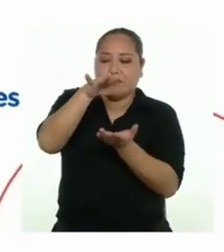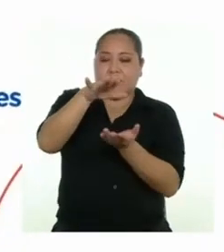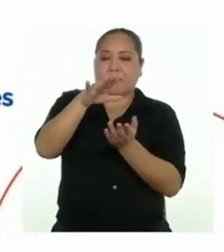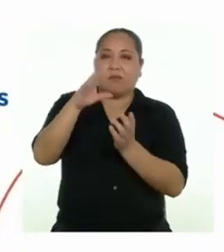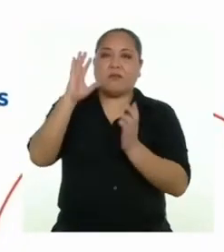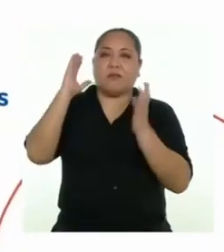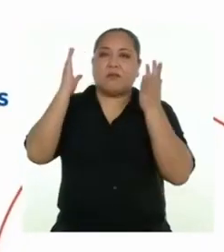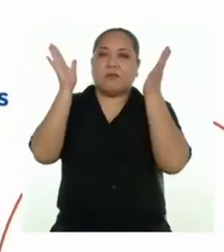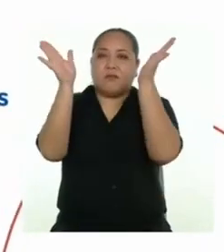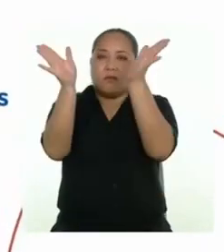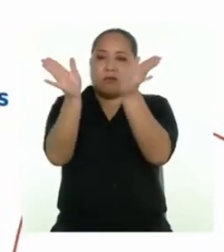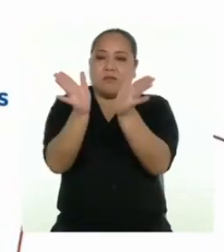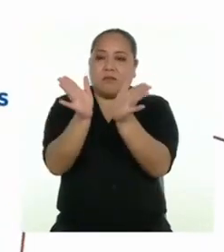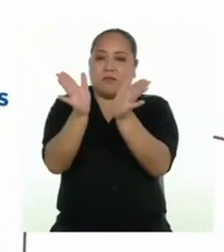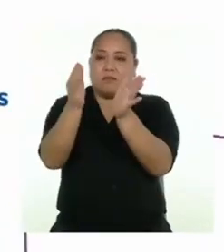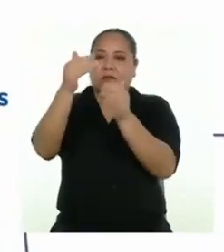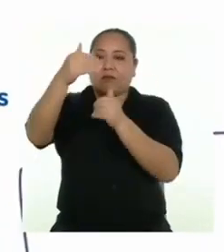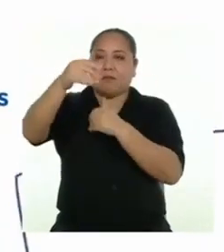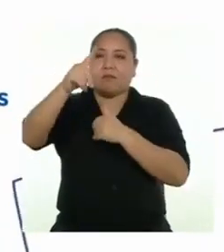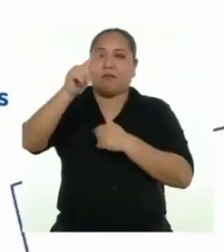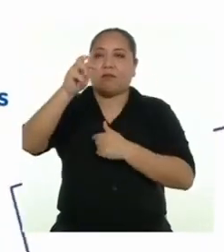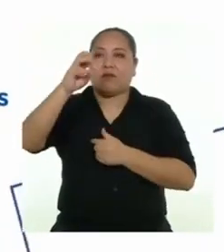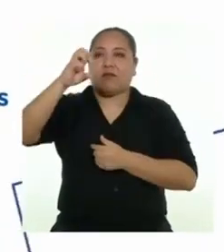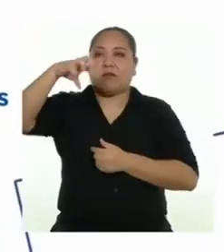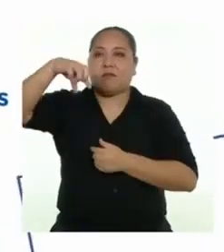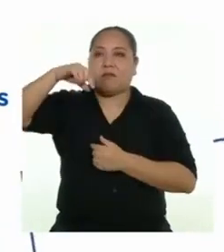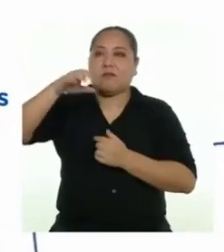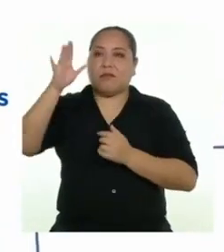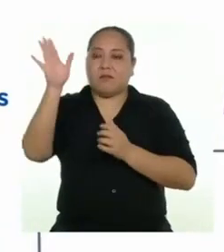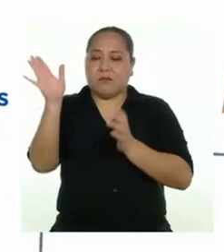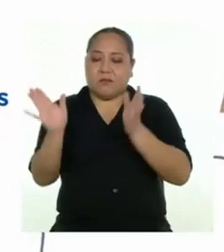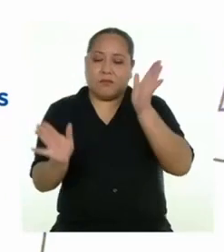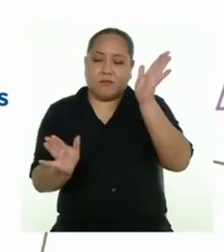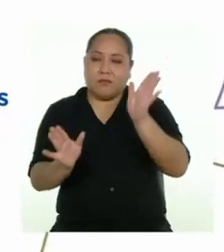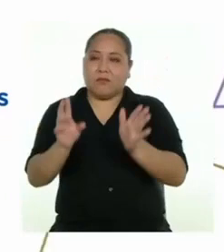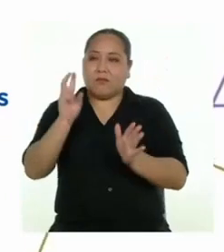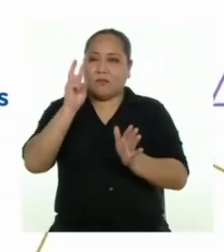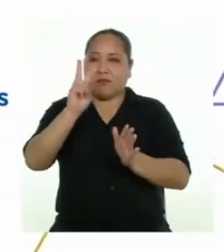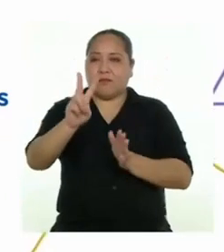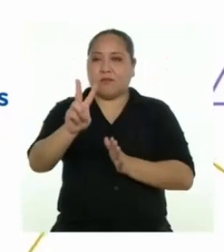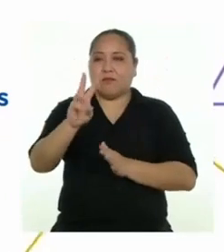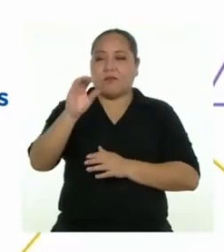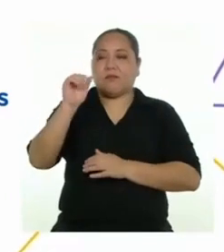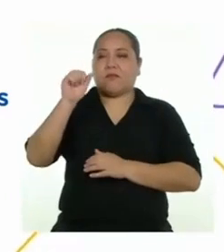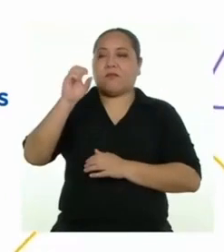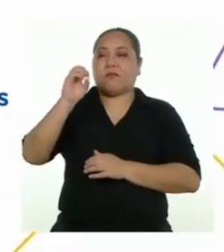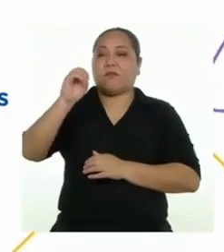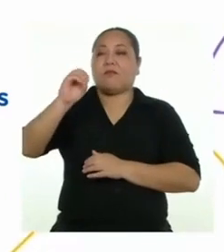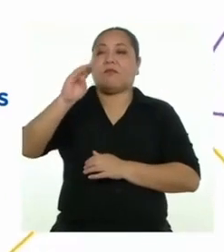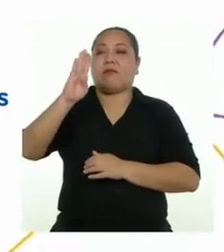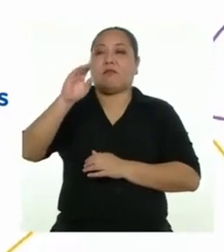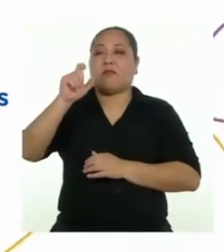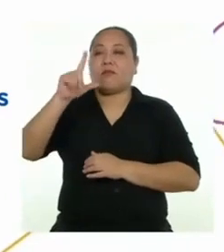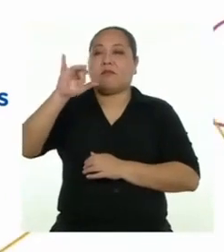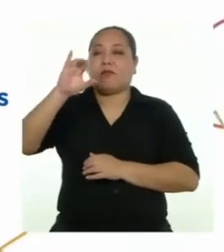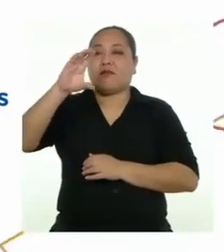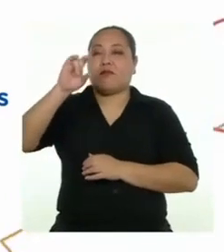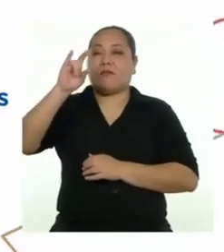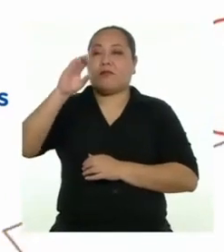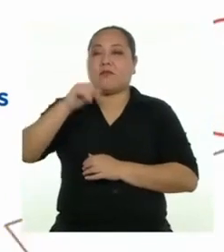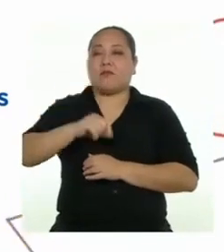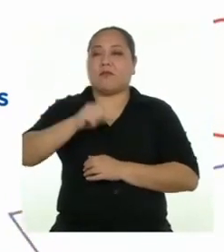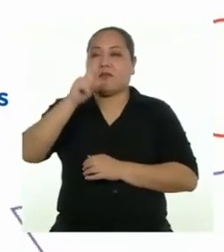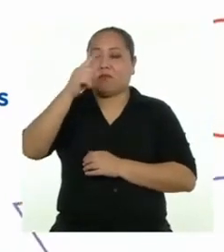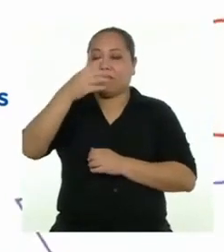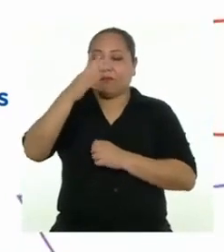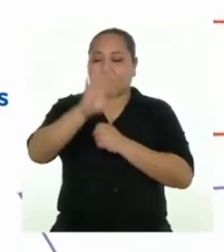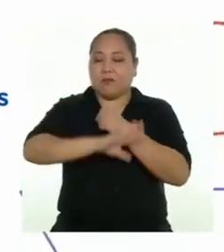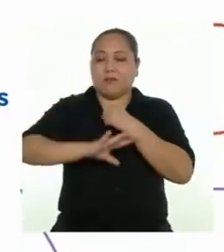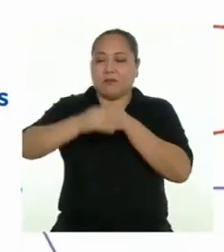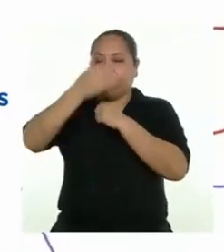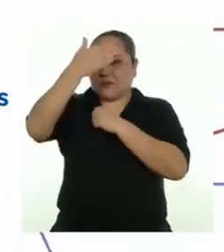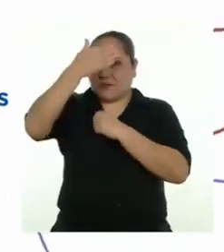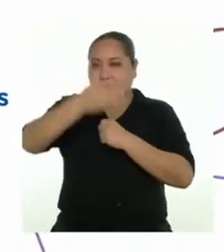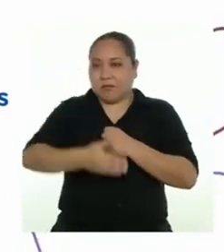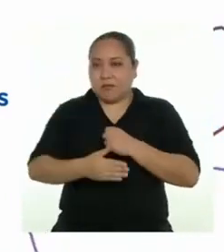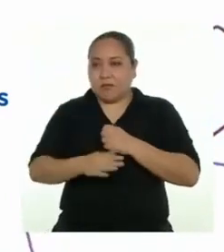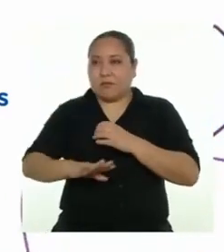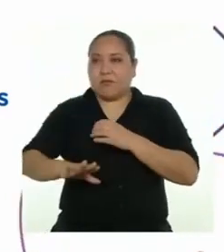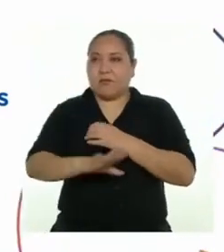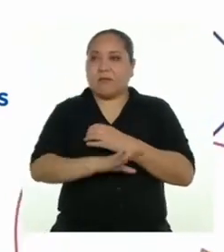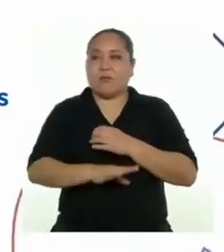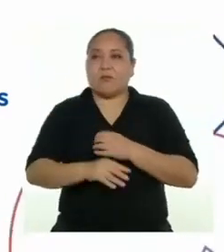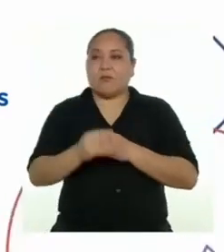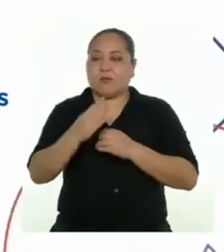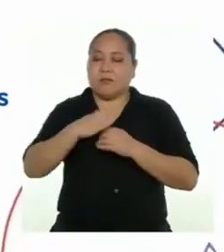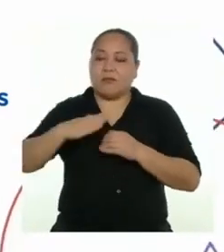trapecio. Dos caras rectangulares oblicuas. Una base inferior de forma rectangular. Y una cara base